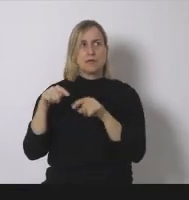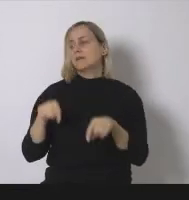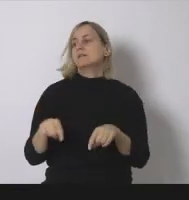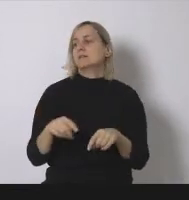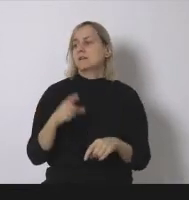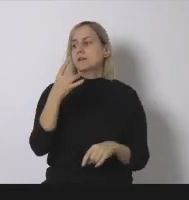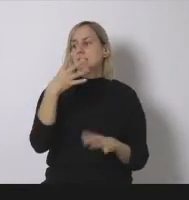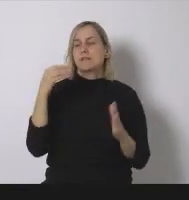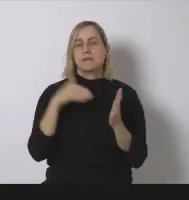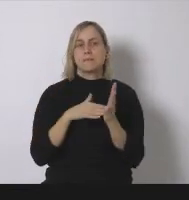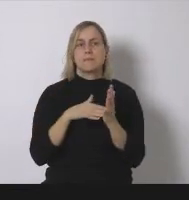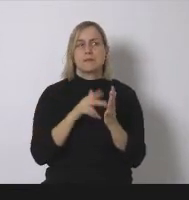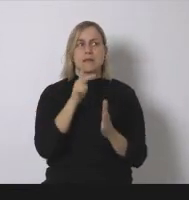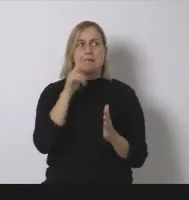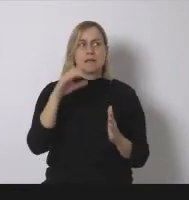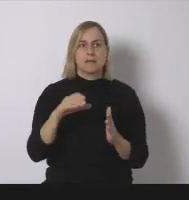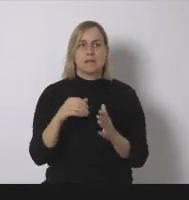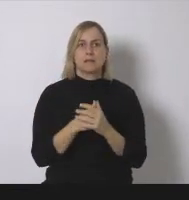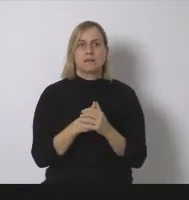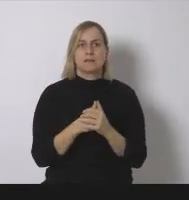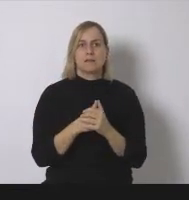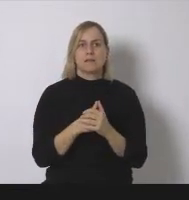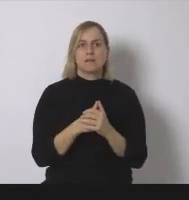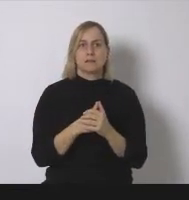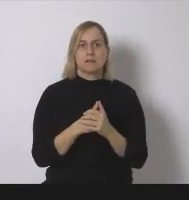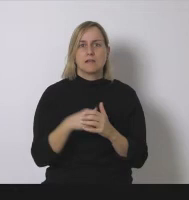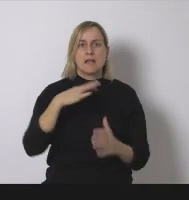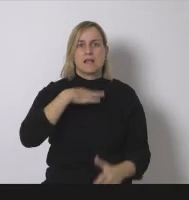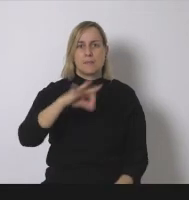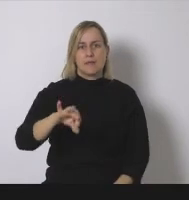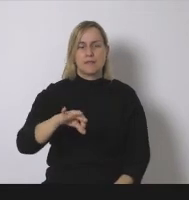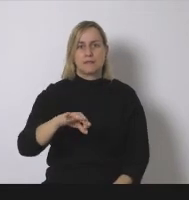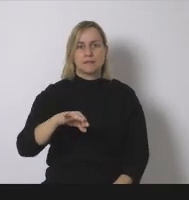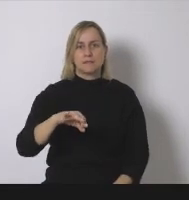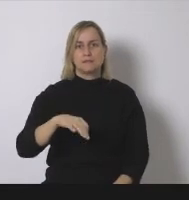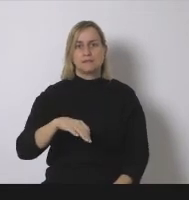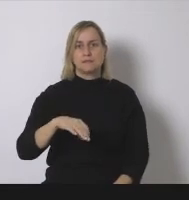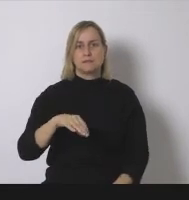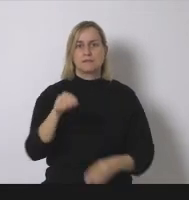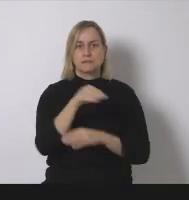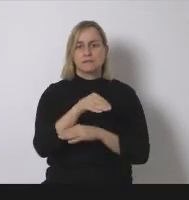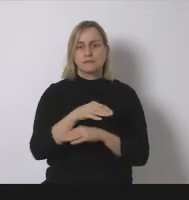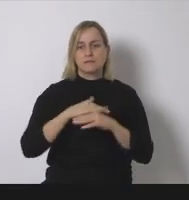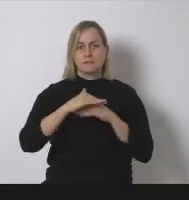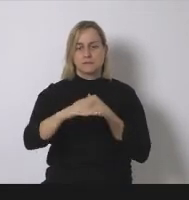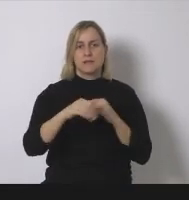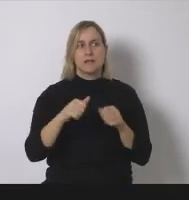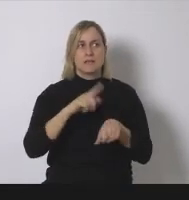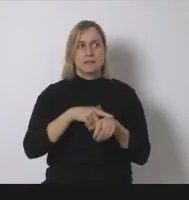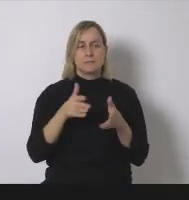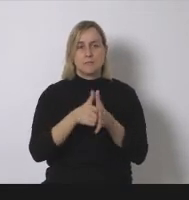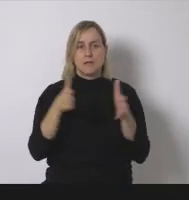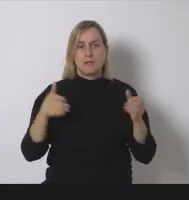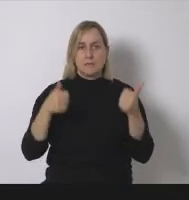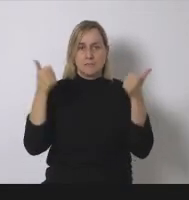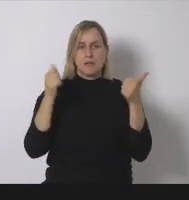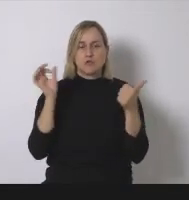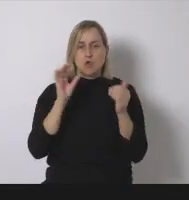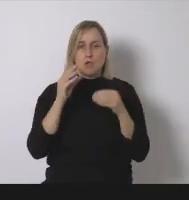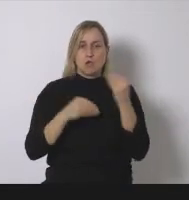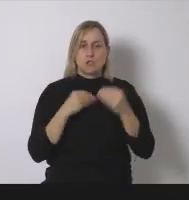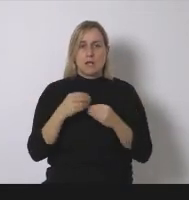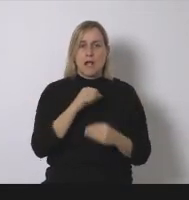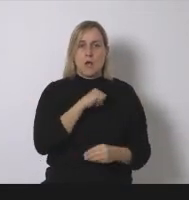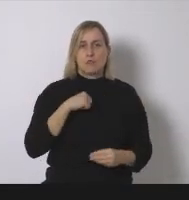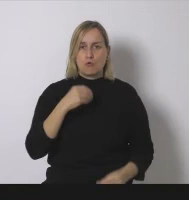capaces de albergar esta fotovoltaica aún quedaría más espacio o que no se hace autoconsumo ocuparían un 1,16% de